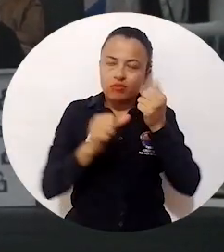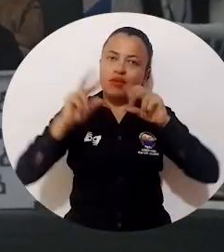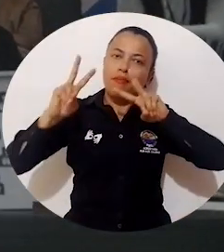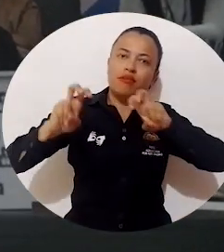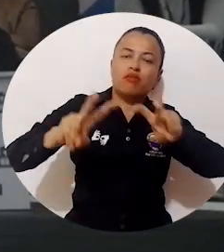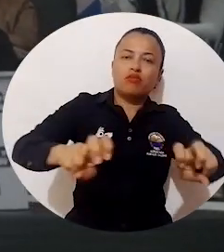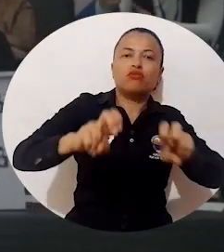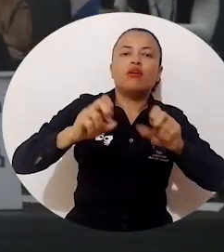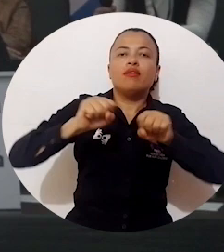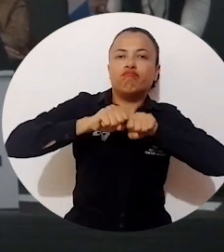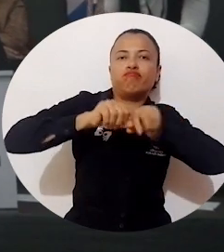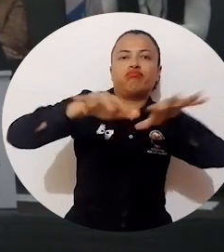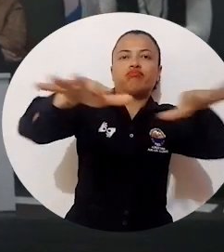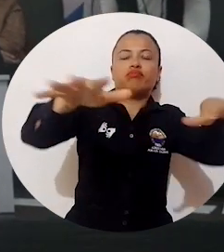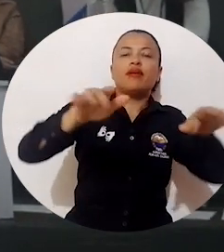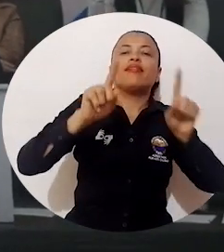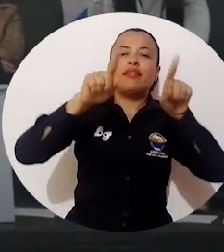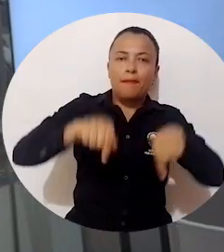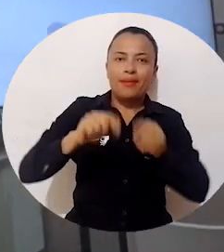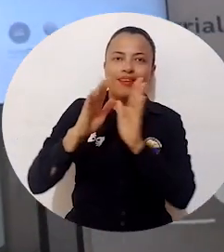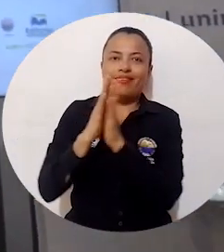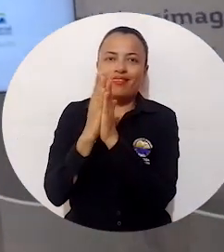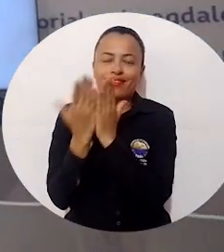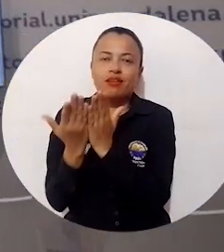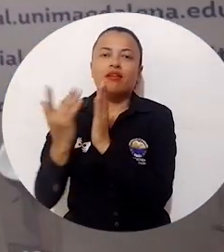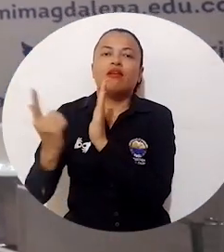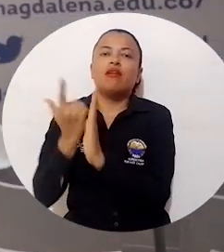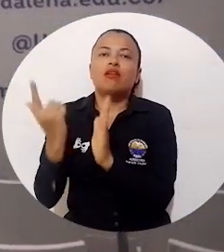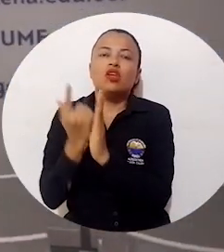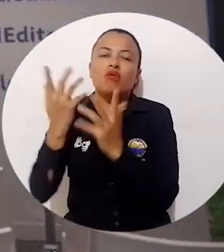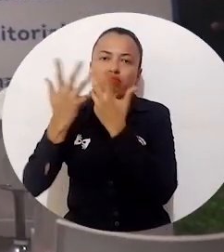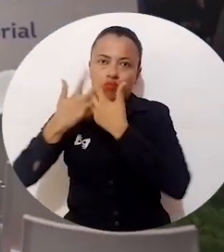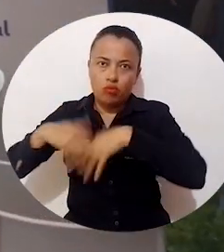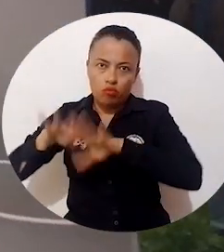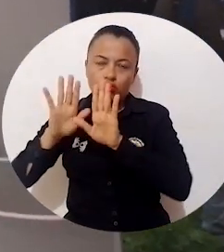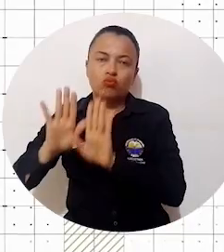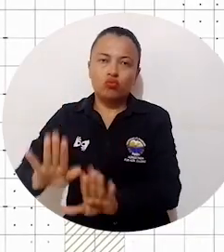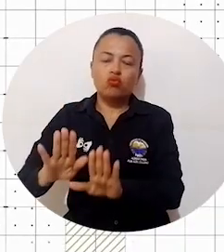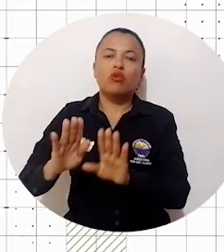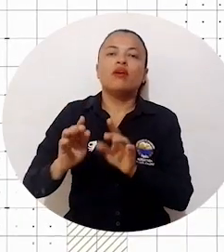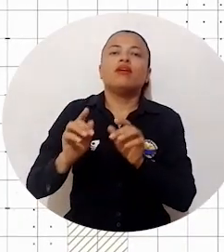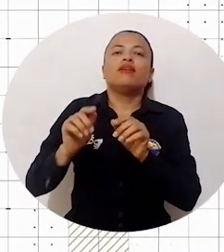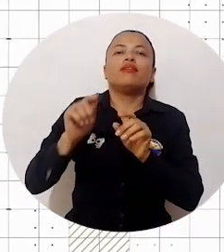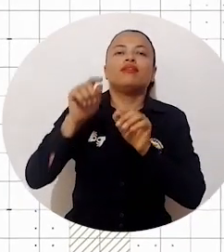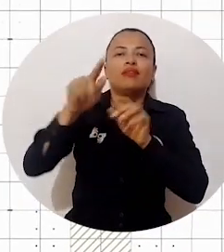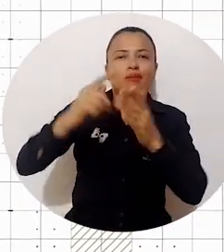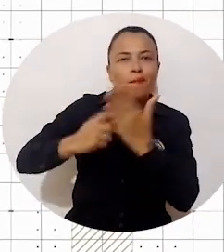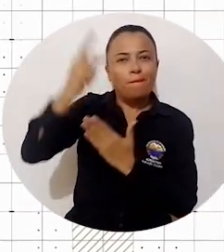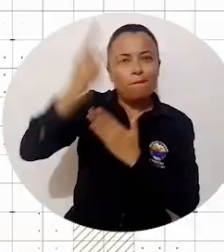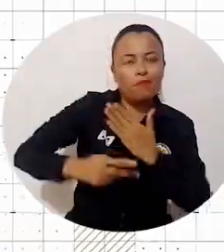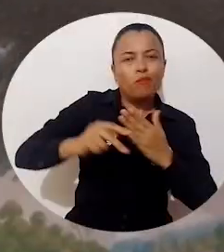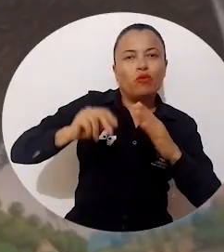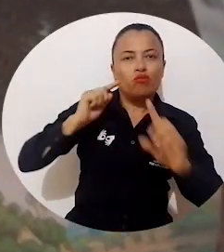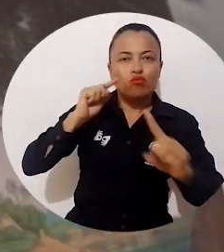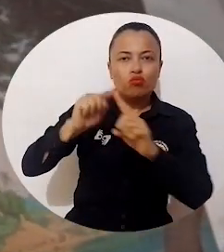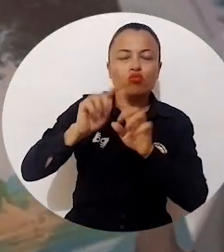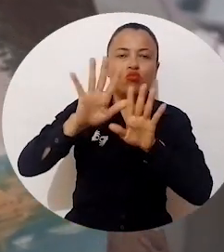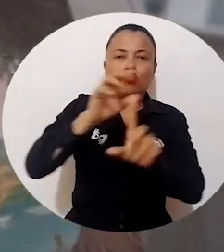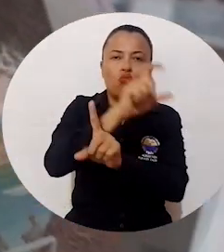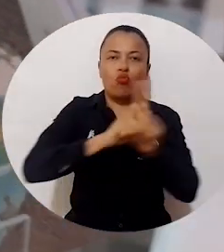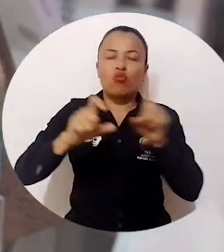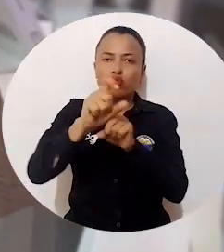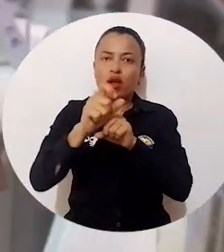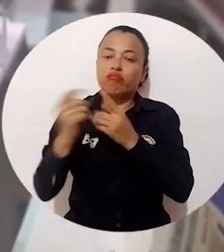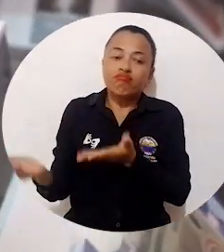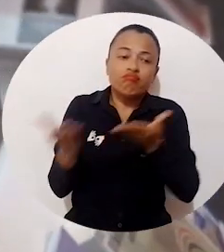las Vicerrectorías de Investigación y Extensión con la Editorial y la Dirección de Proyección Cultural que la institución visibilice su trabajo en el